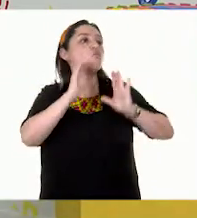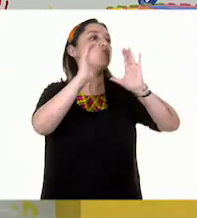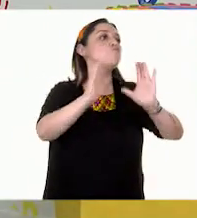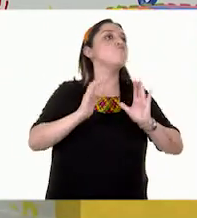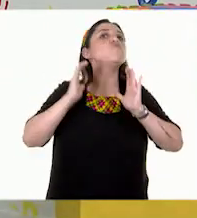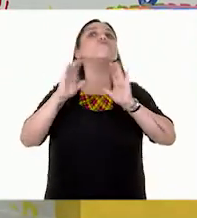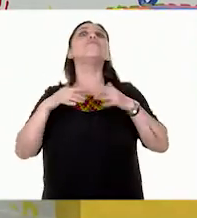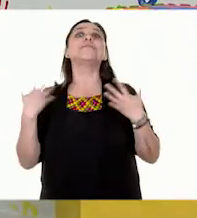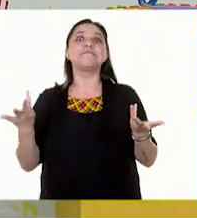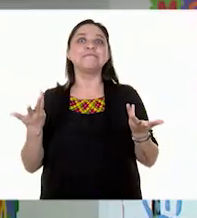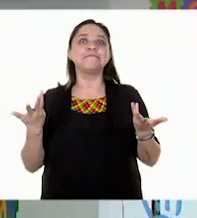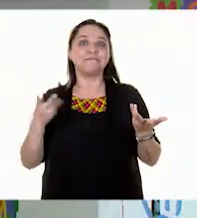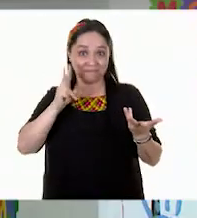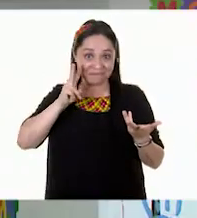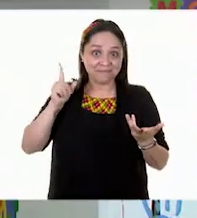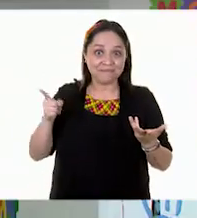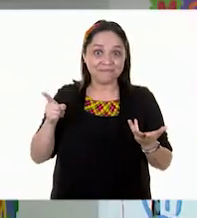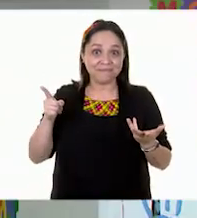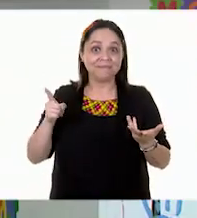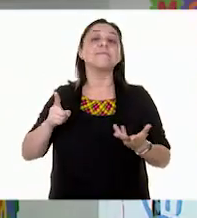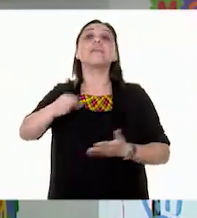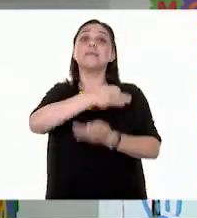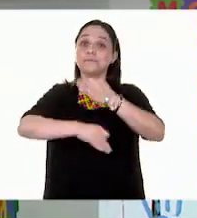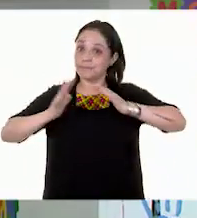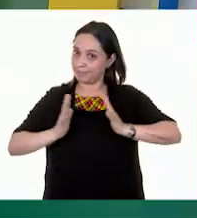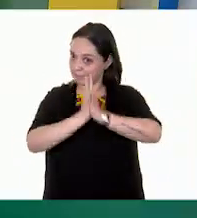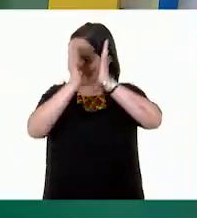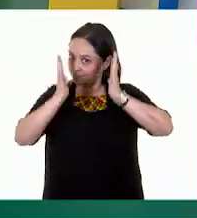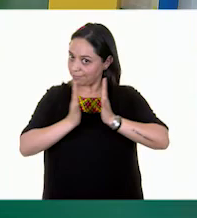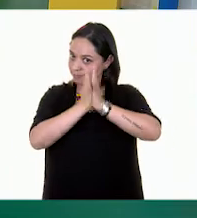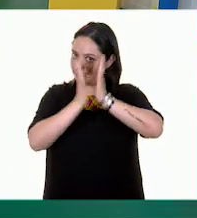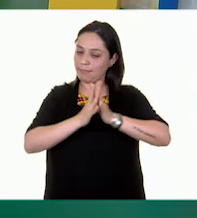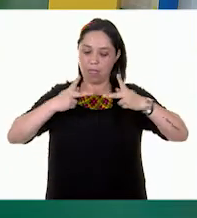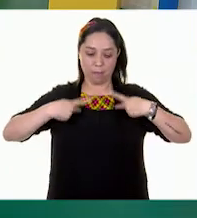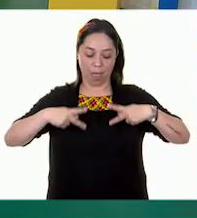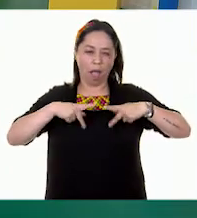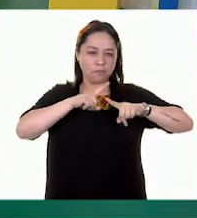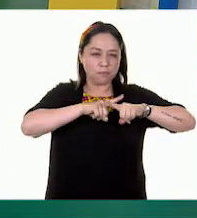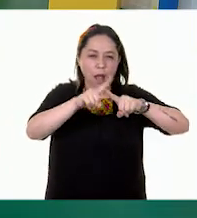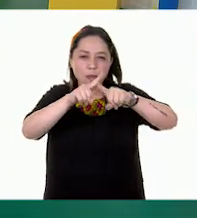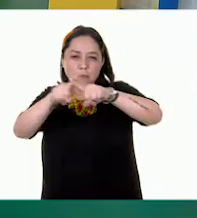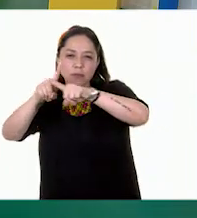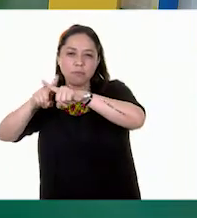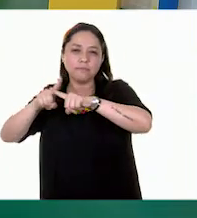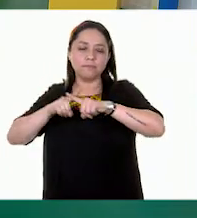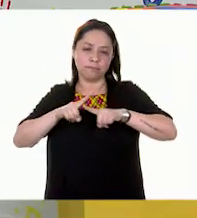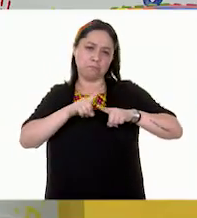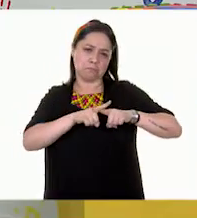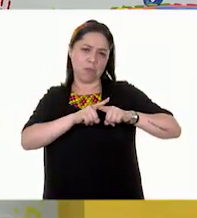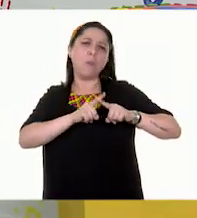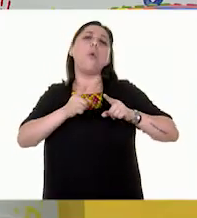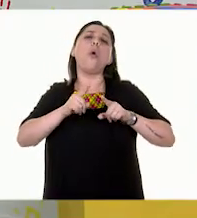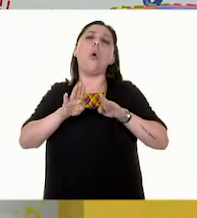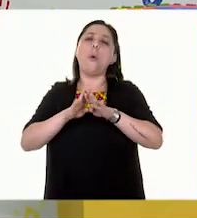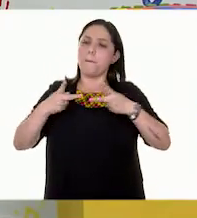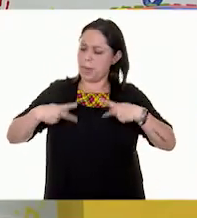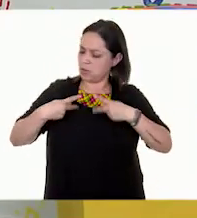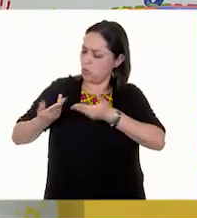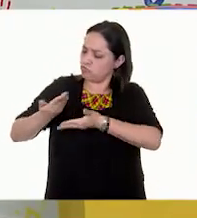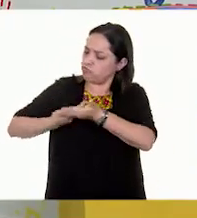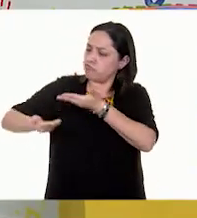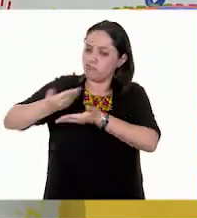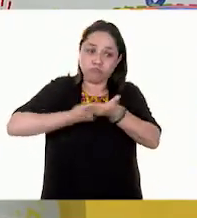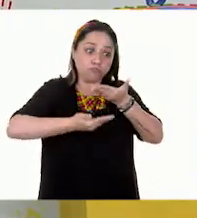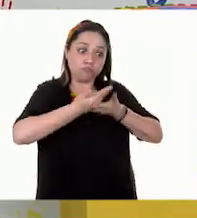niñas y niños? Vamos a participar diversas personas de nuestros círculos de convivencia más cercanos, Erick. Ya